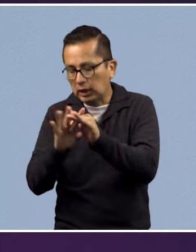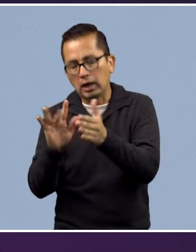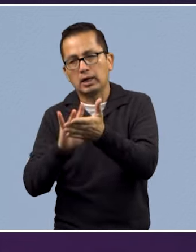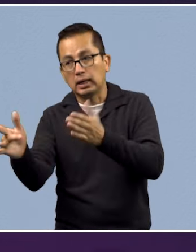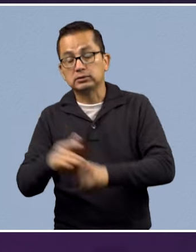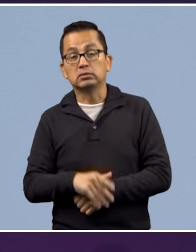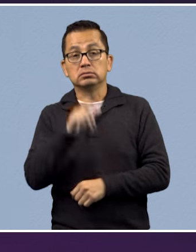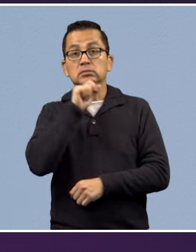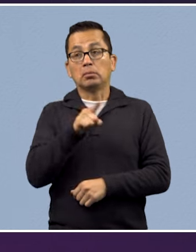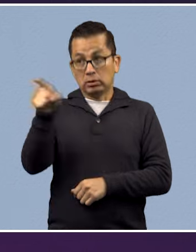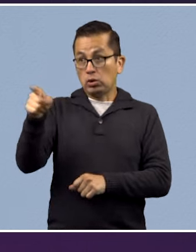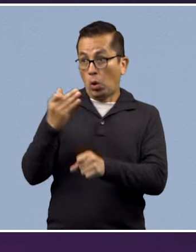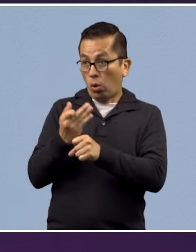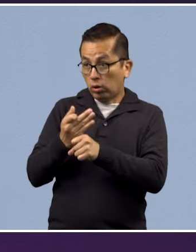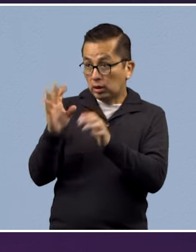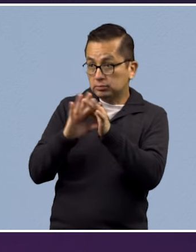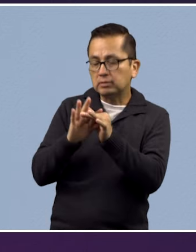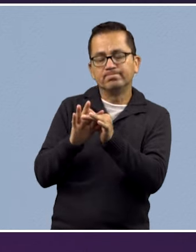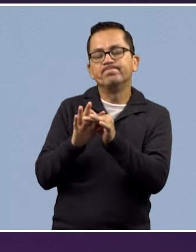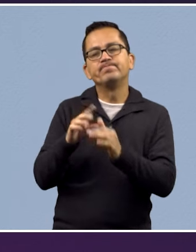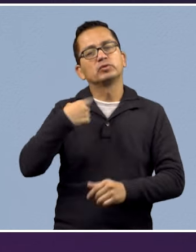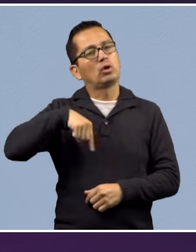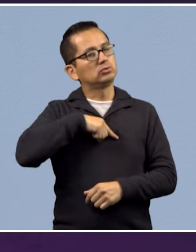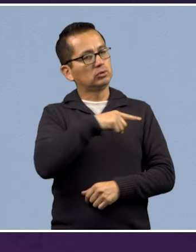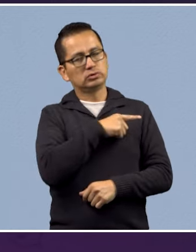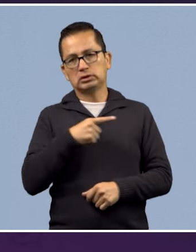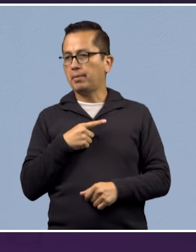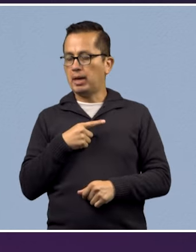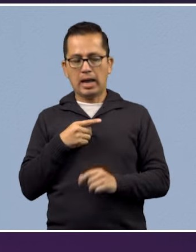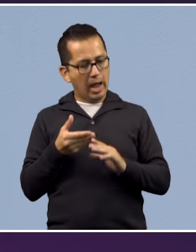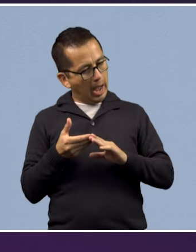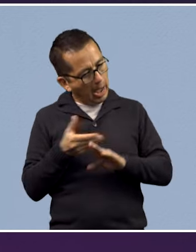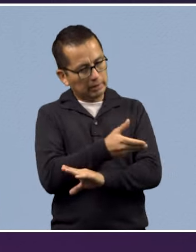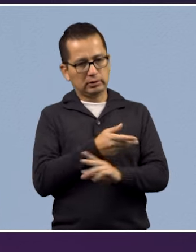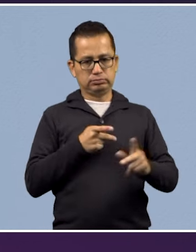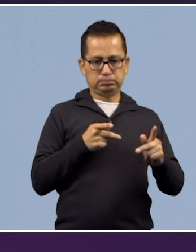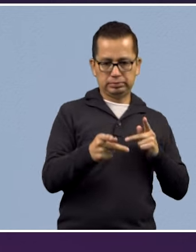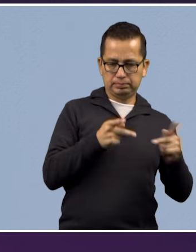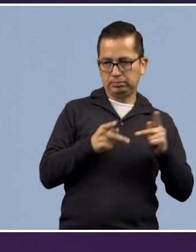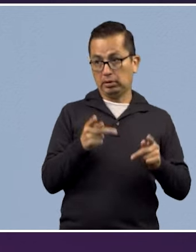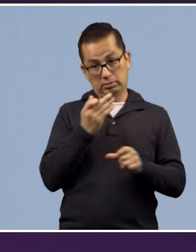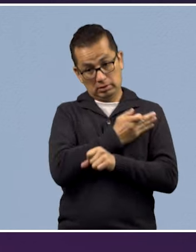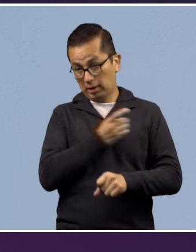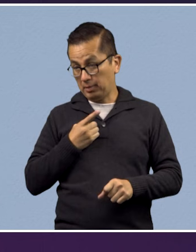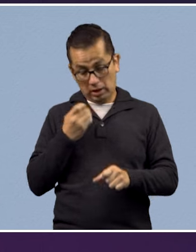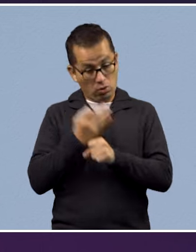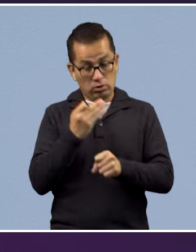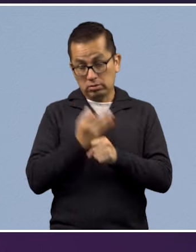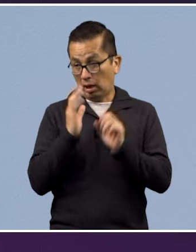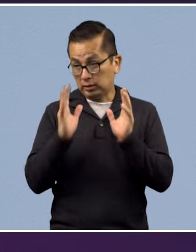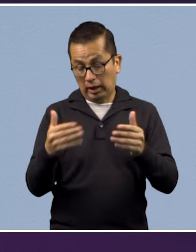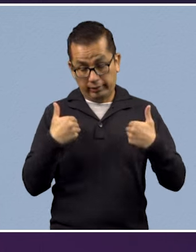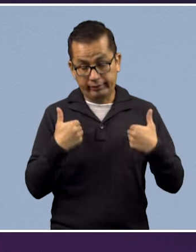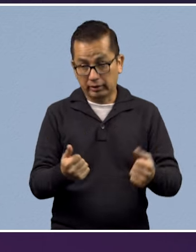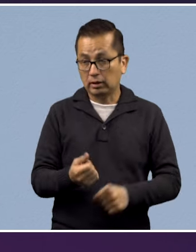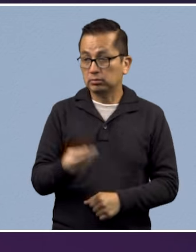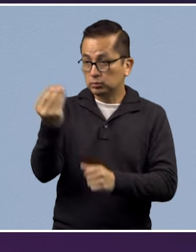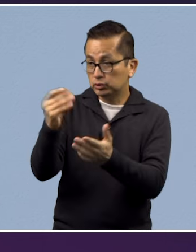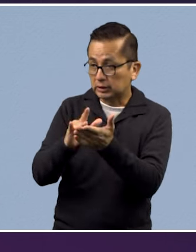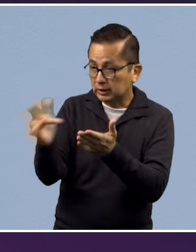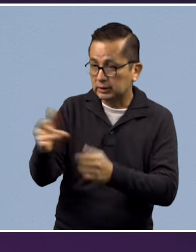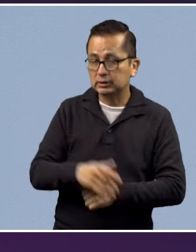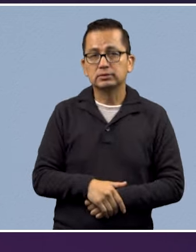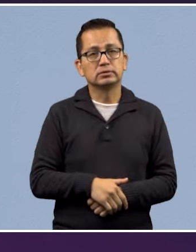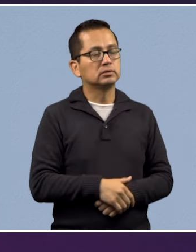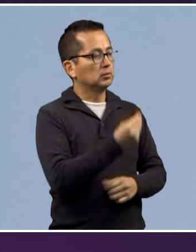Y también rescato mucho esta parte que mencionaba, doctor, de la necesidad de prevenir y este momento en el que nos encontramos históricamente. Muchas gracias. Muchas gracias, doctor.